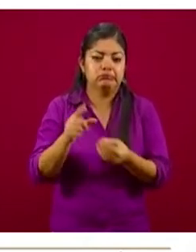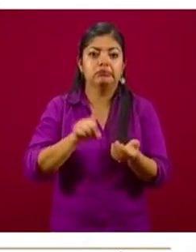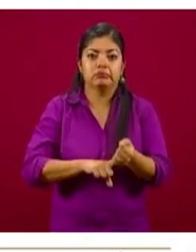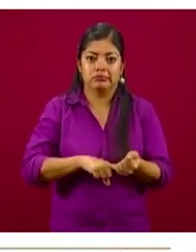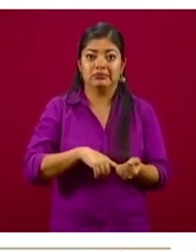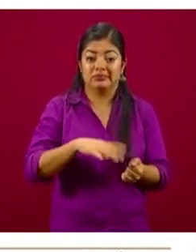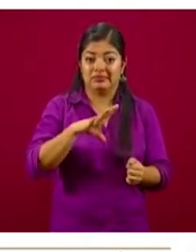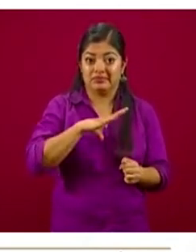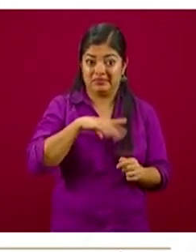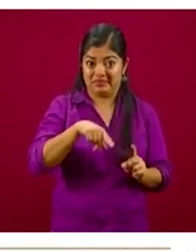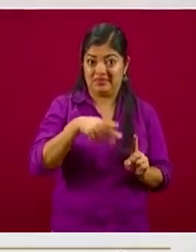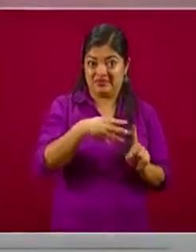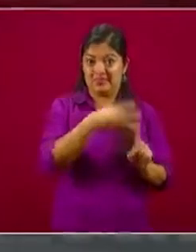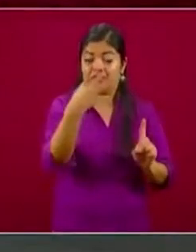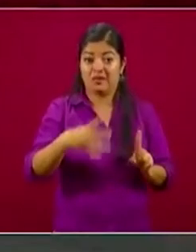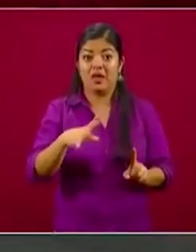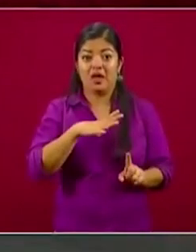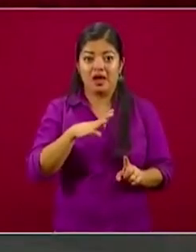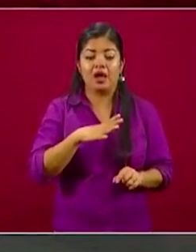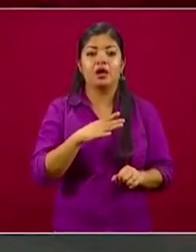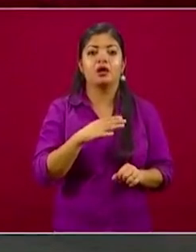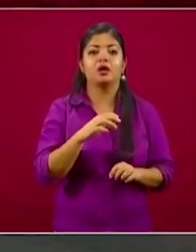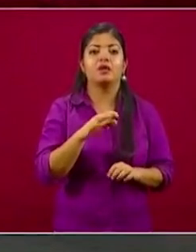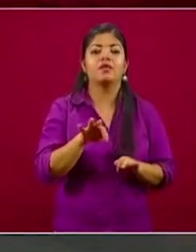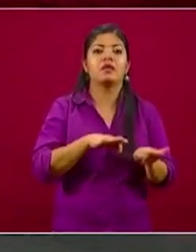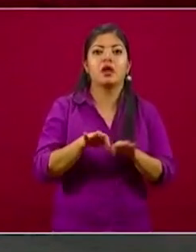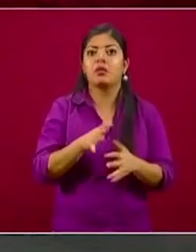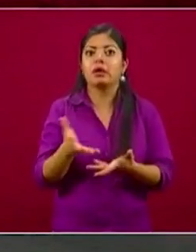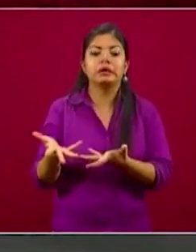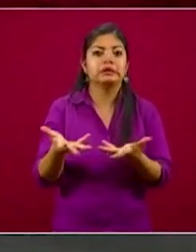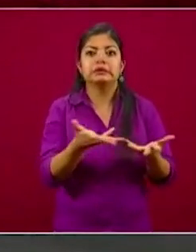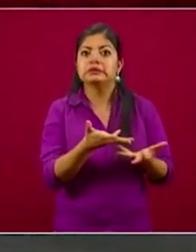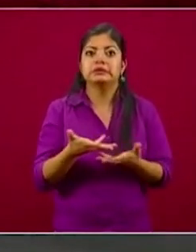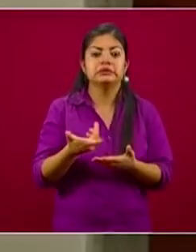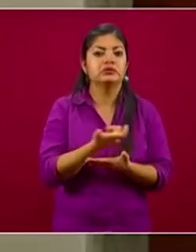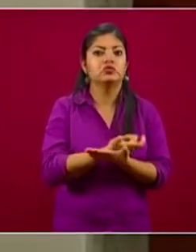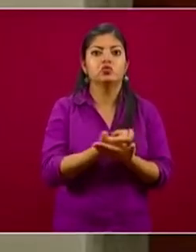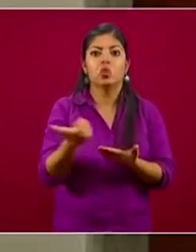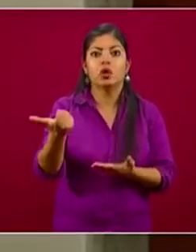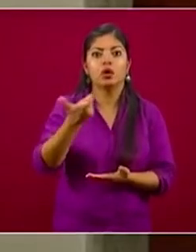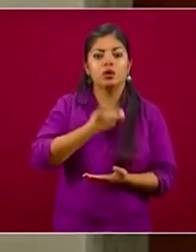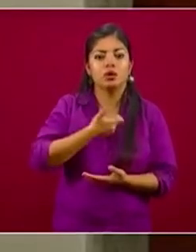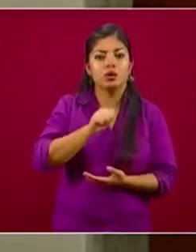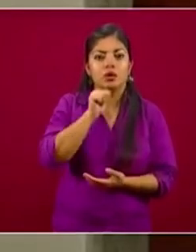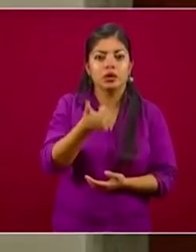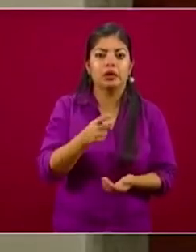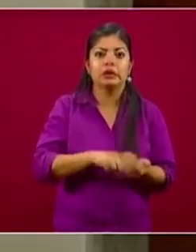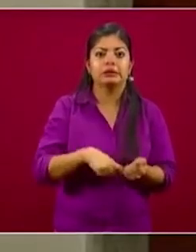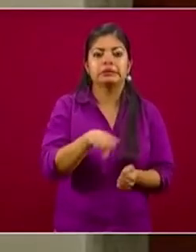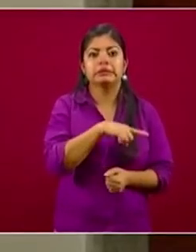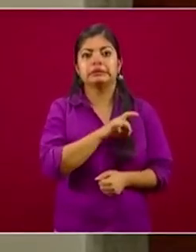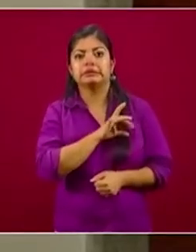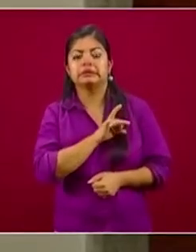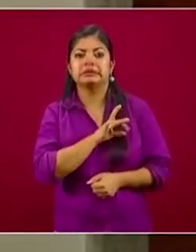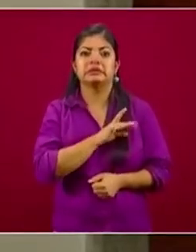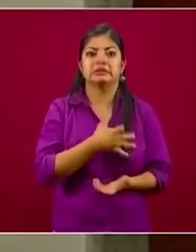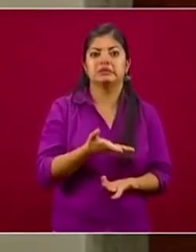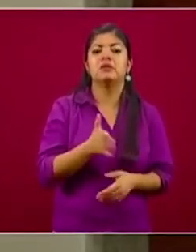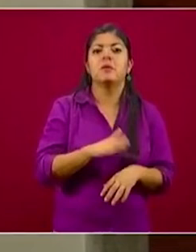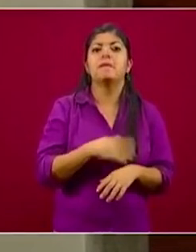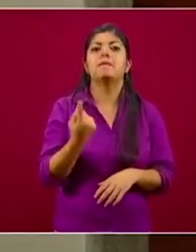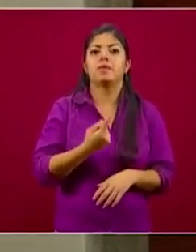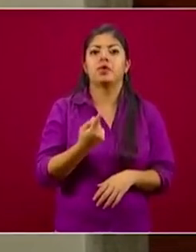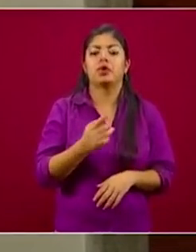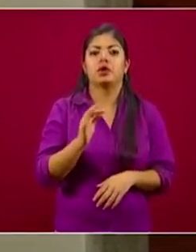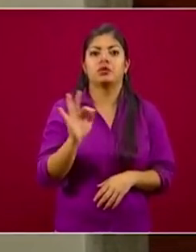comunidad que tienen empleos informales y que ahorita no están recibiendo sueldos y que están, digamos, con mucho miedo, mucho temor, porque después